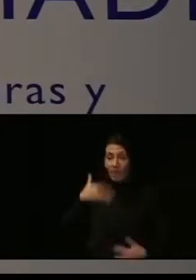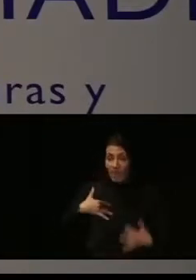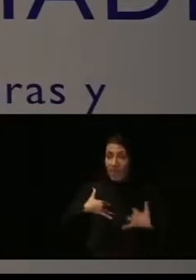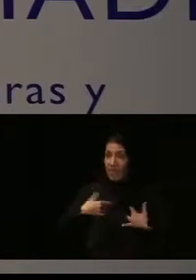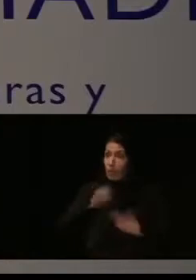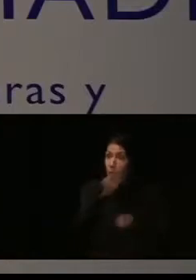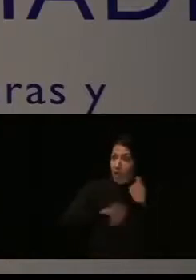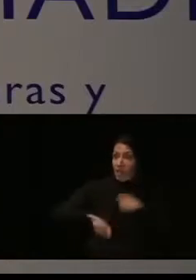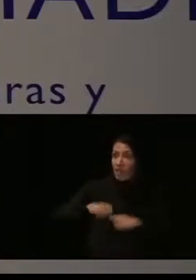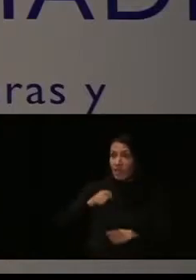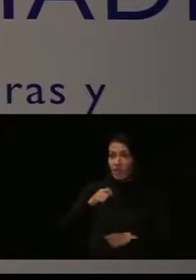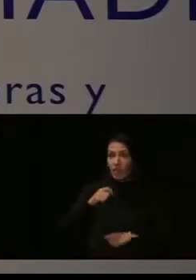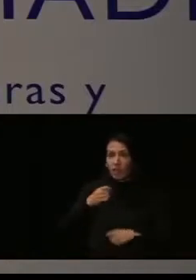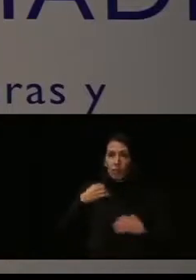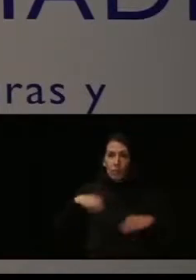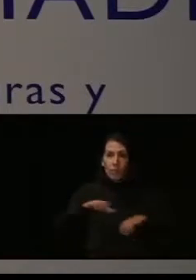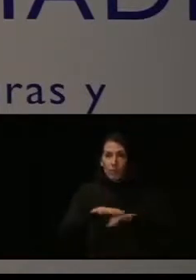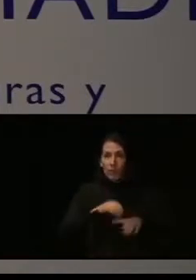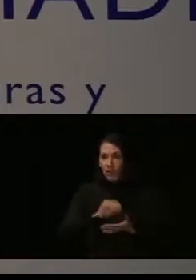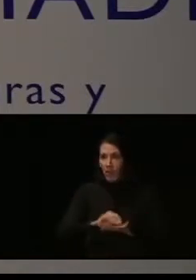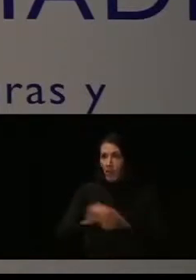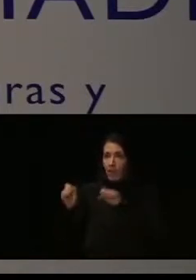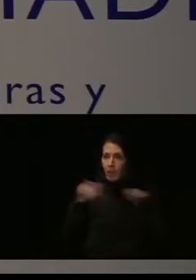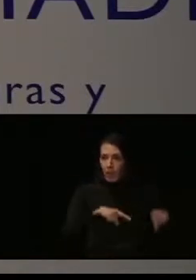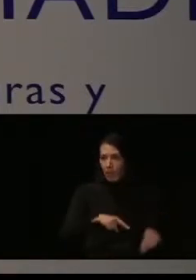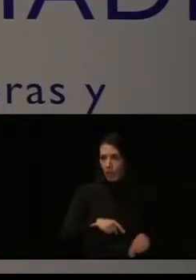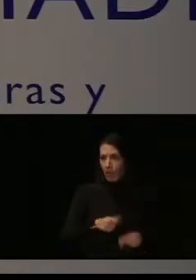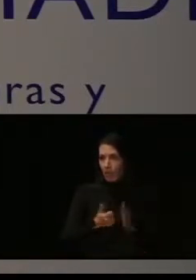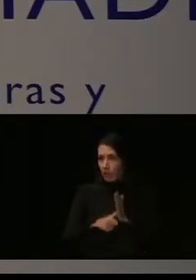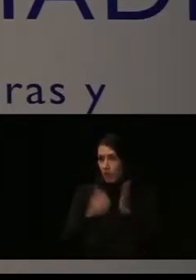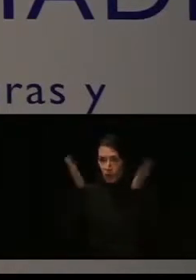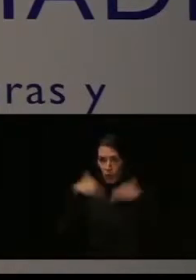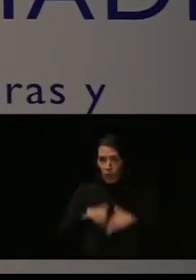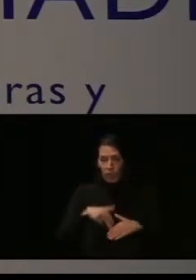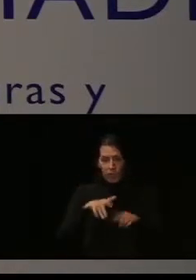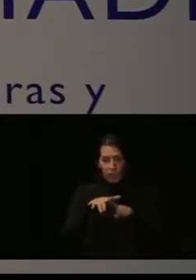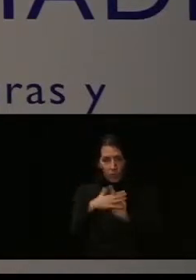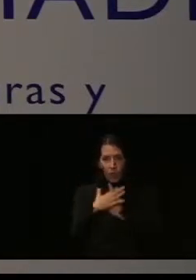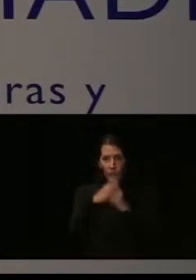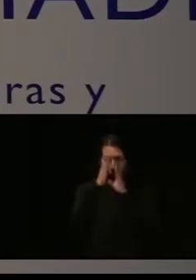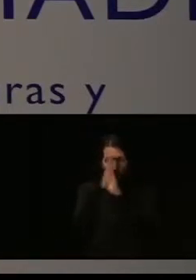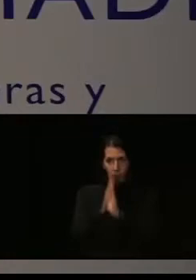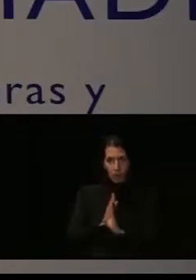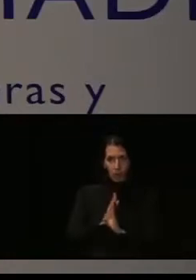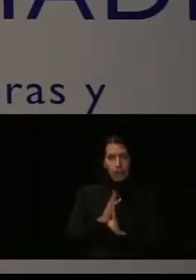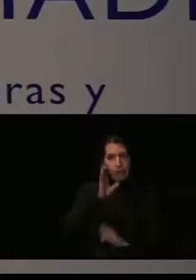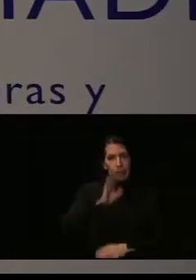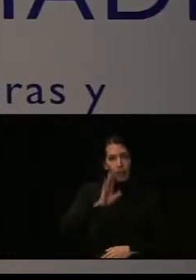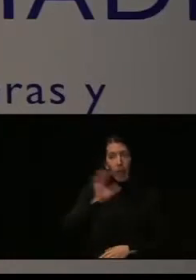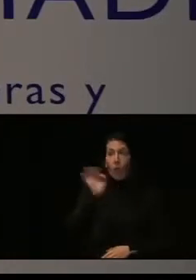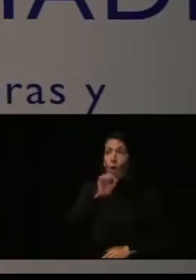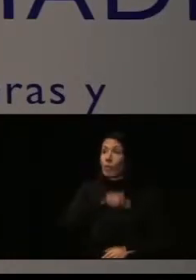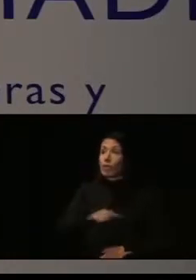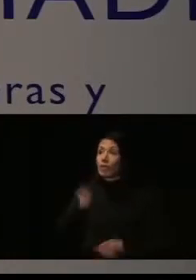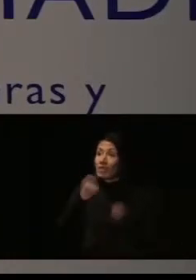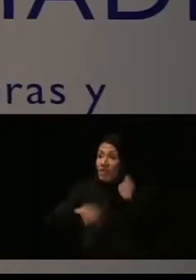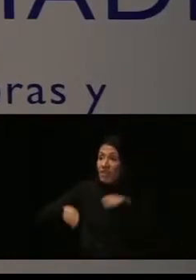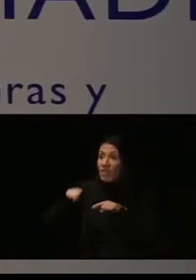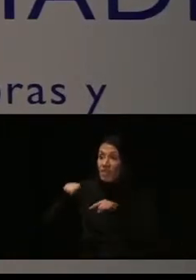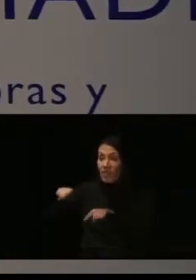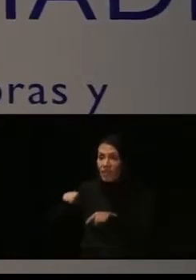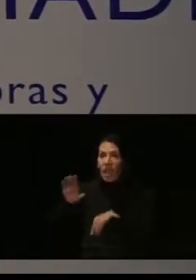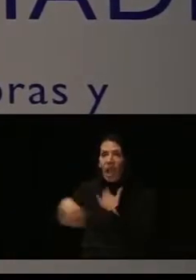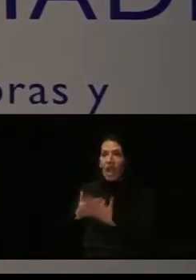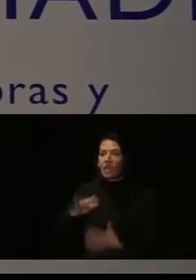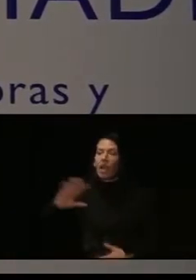generalmente es una mujer inmigrante, sin papeles, en situación irregular, o a lo que los tratantes, explotadores y prosenetas les han